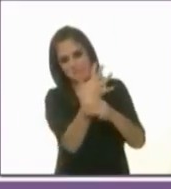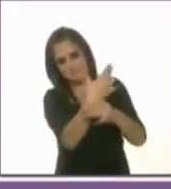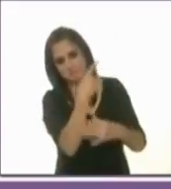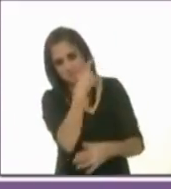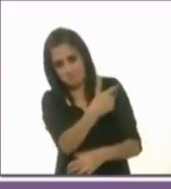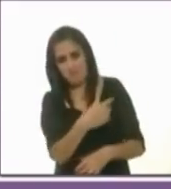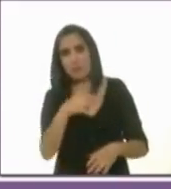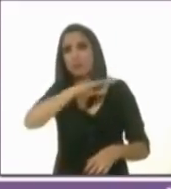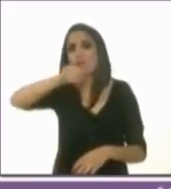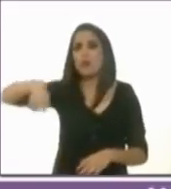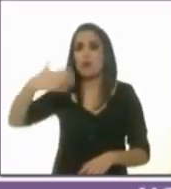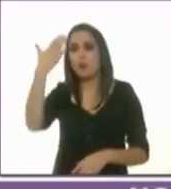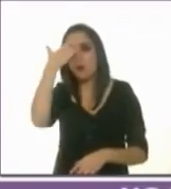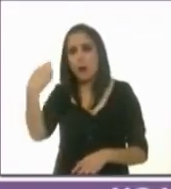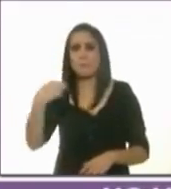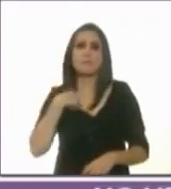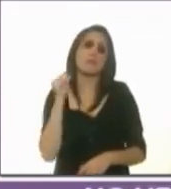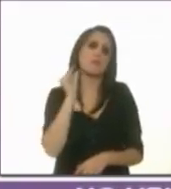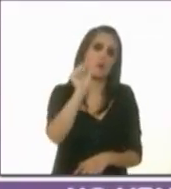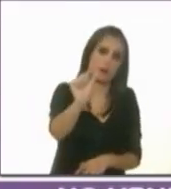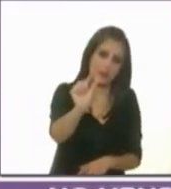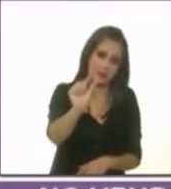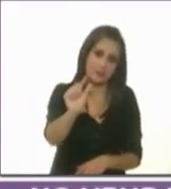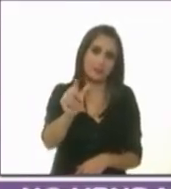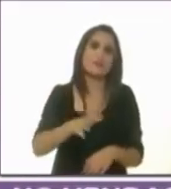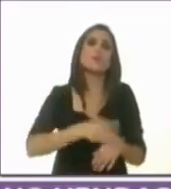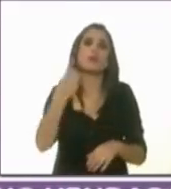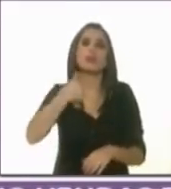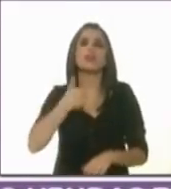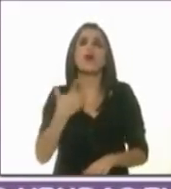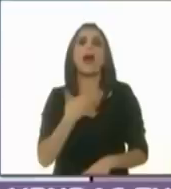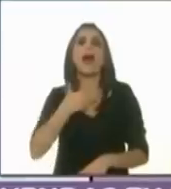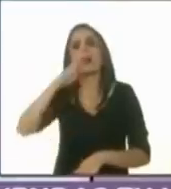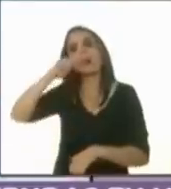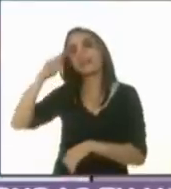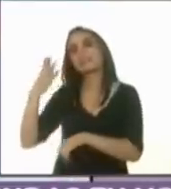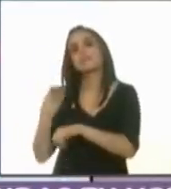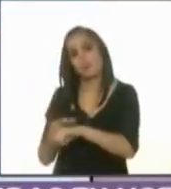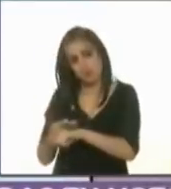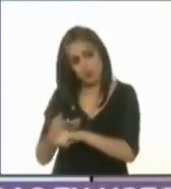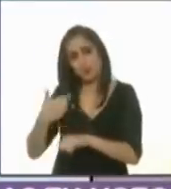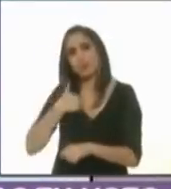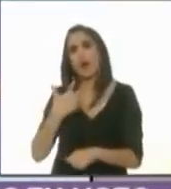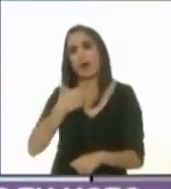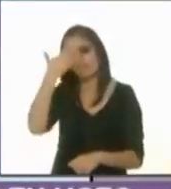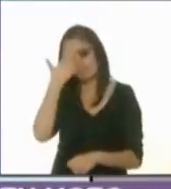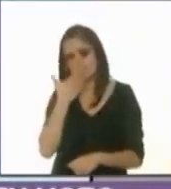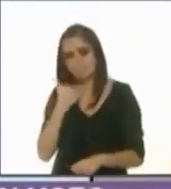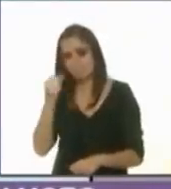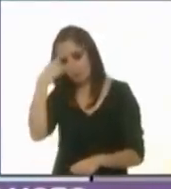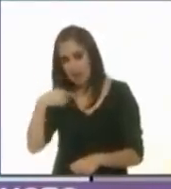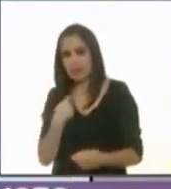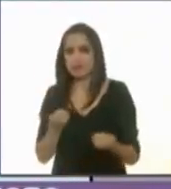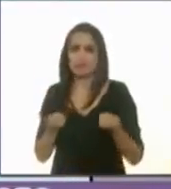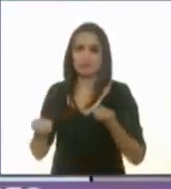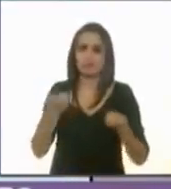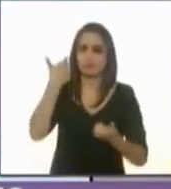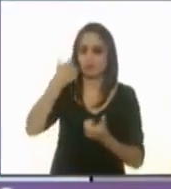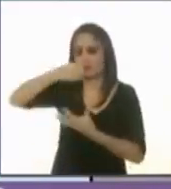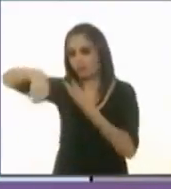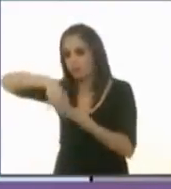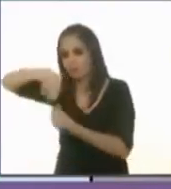una cosa, me conocen muy poco, tengo la suficiente responsabilidad y la suficiente capacidad para dirigir los destinos de esta ciudad.